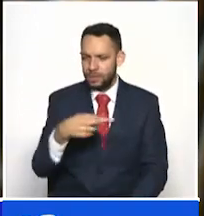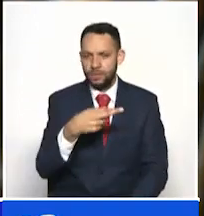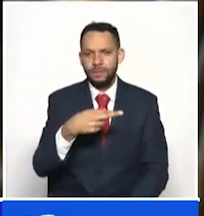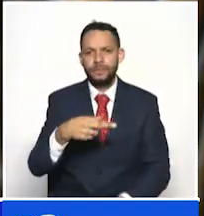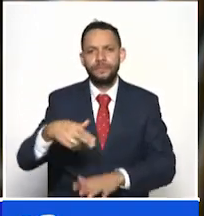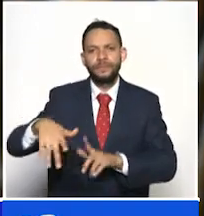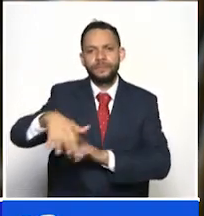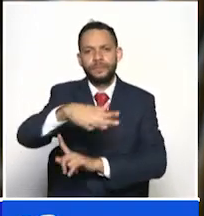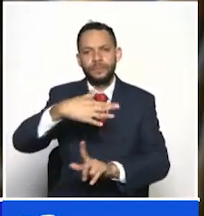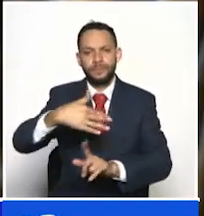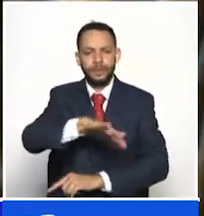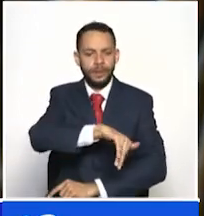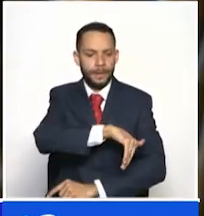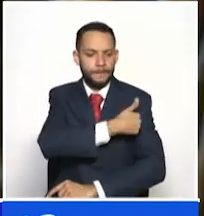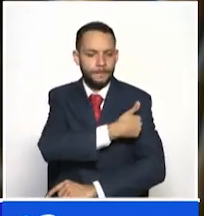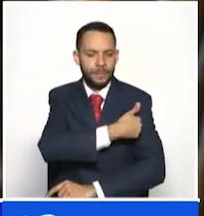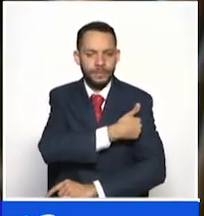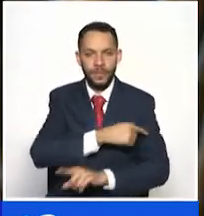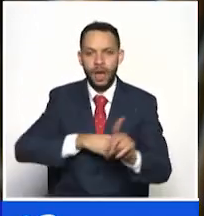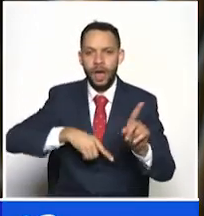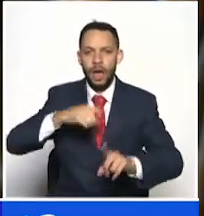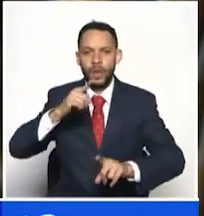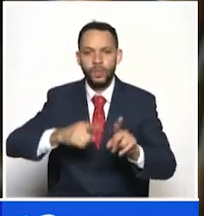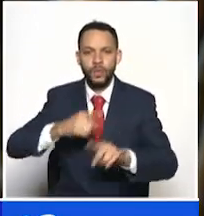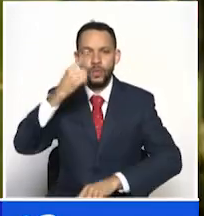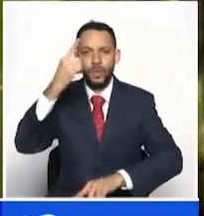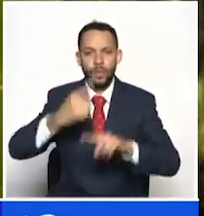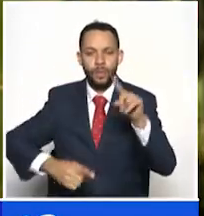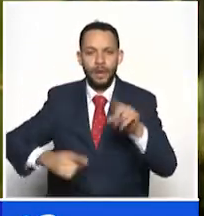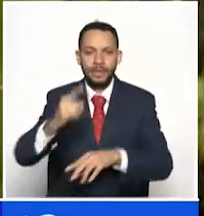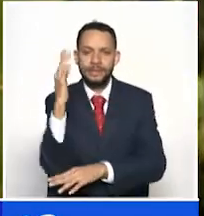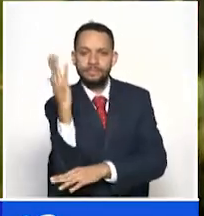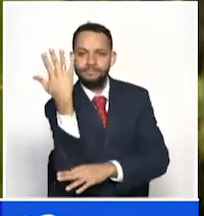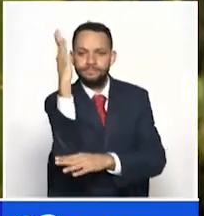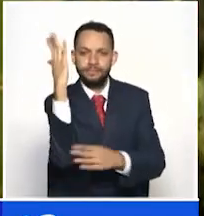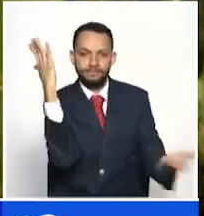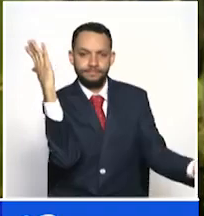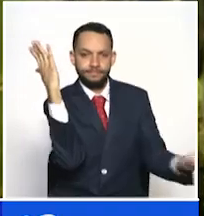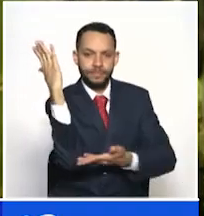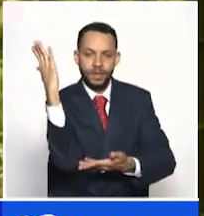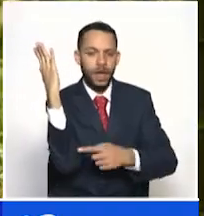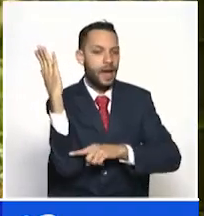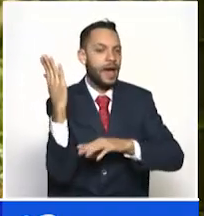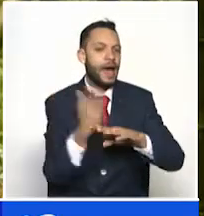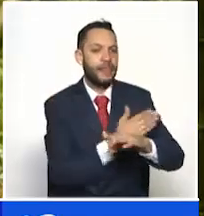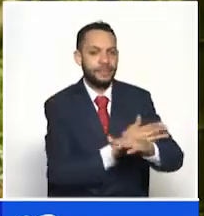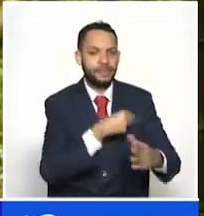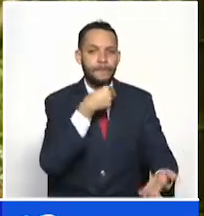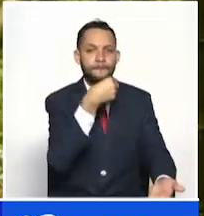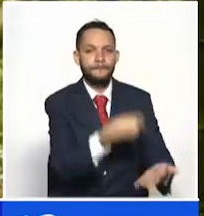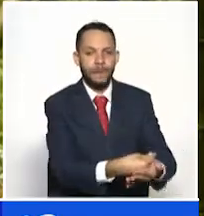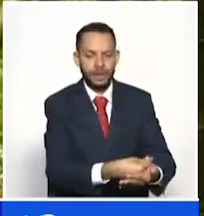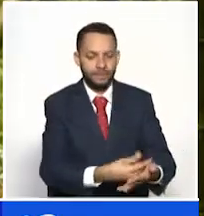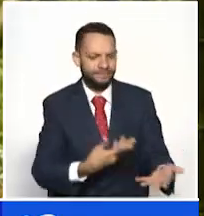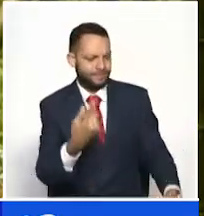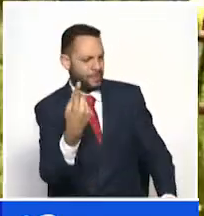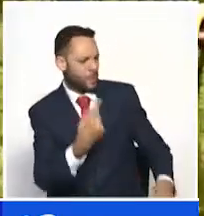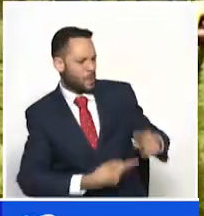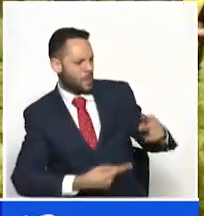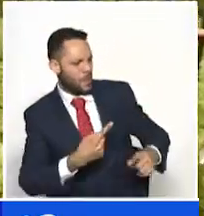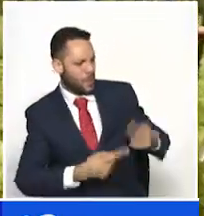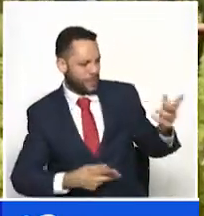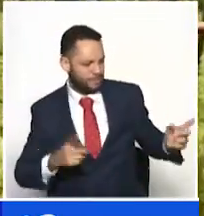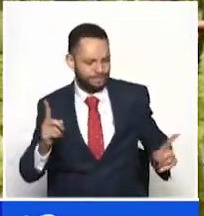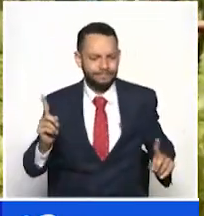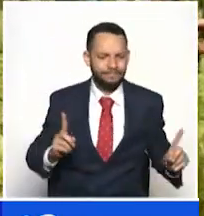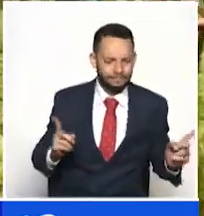pequeños campesinos no pueden ni siquiera cortar la guadua para su uso doméstico. Tienen que sacar un permiso a pagar. Entonces eso no puede ser, ¿no es cierto?